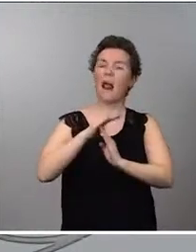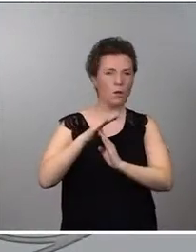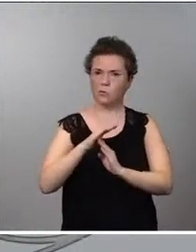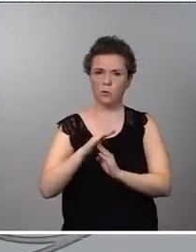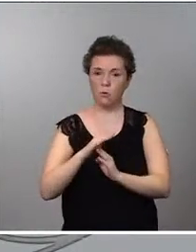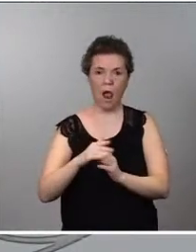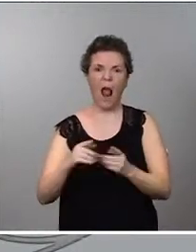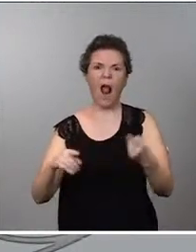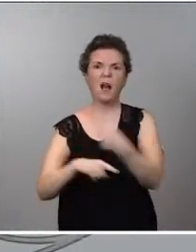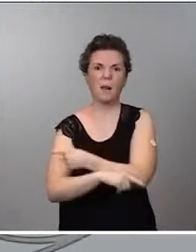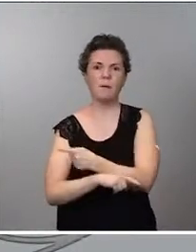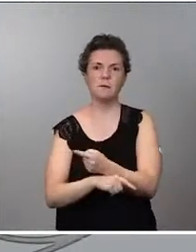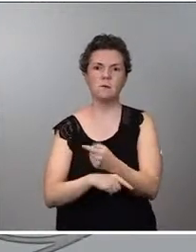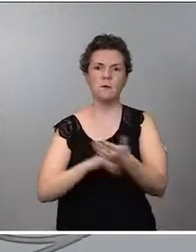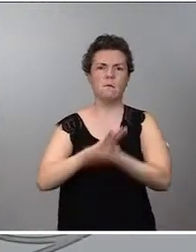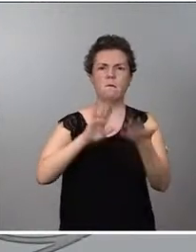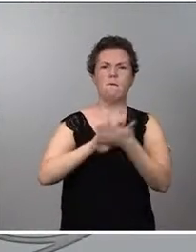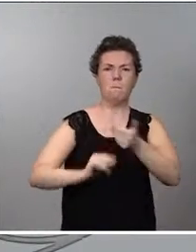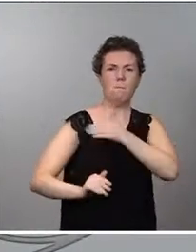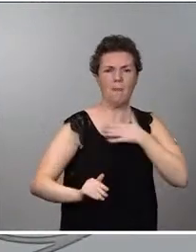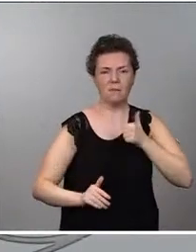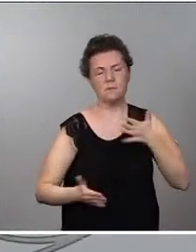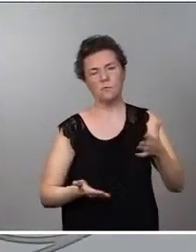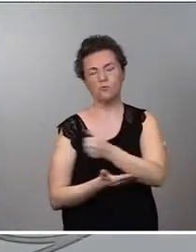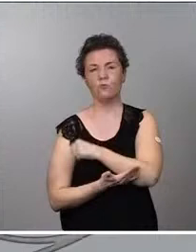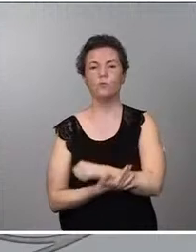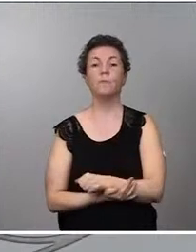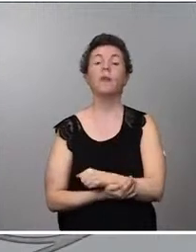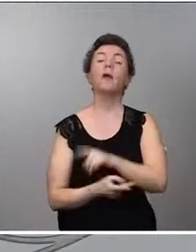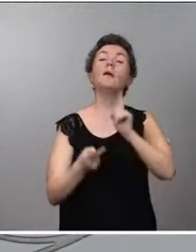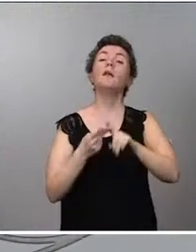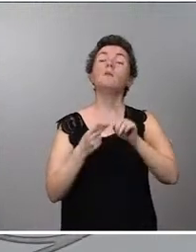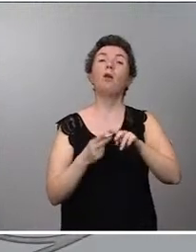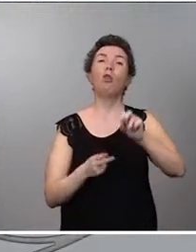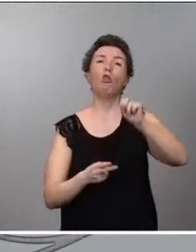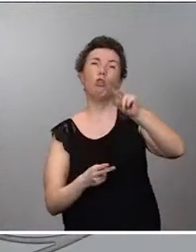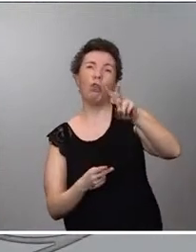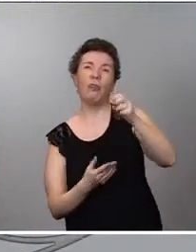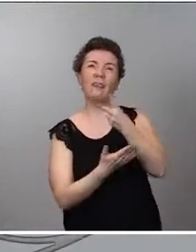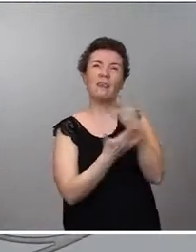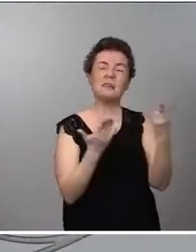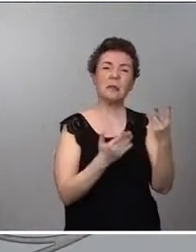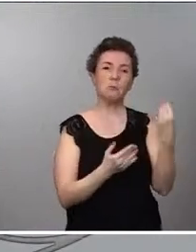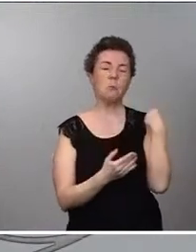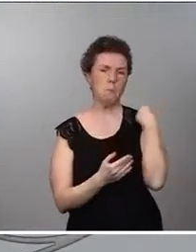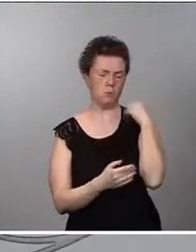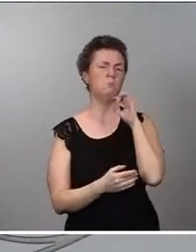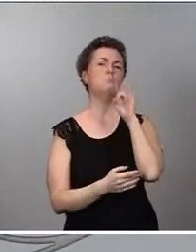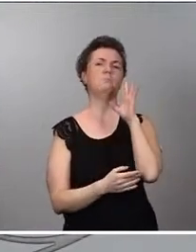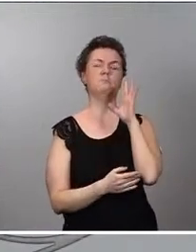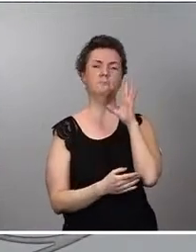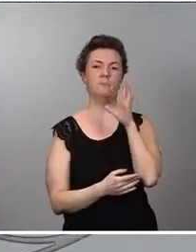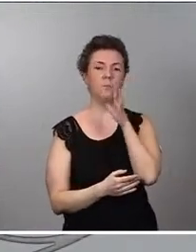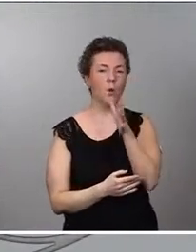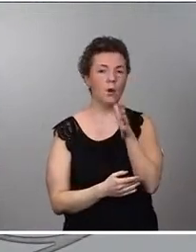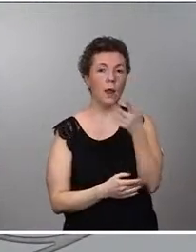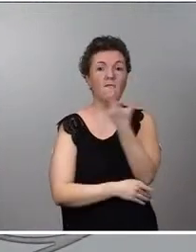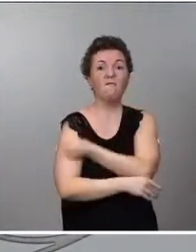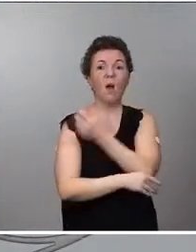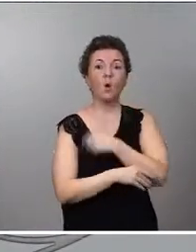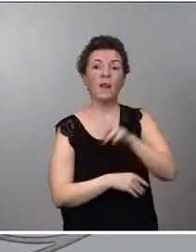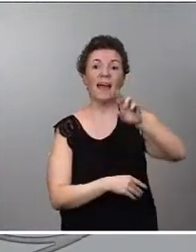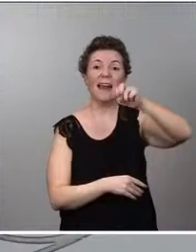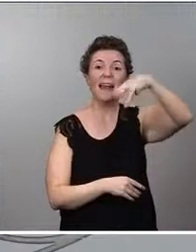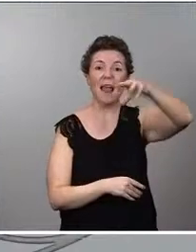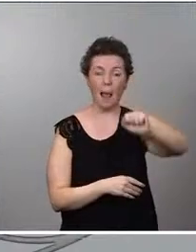abrirlo. Con respecto a lo de 12-17 me sorprende su pregunta por cuanto que ya tanto las vacunas de RNA tanto la de